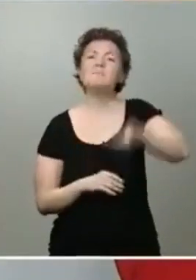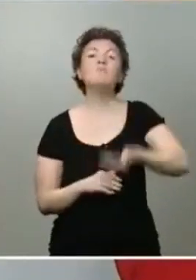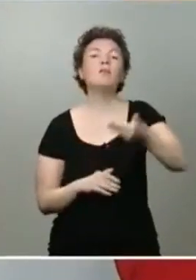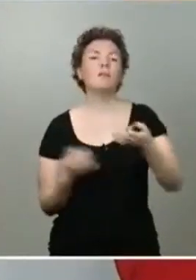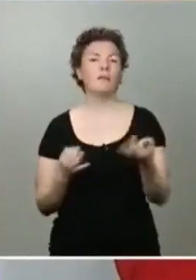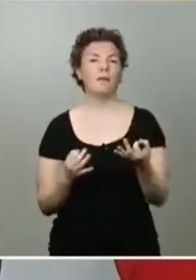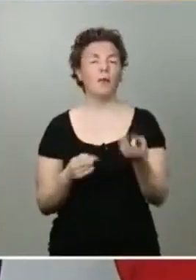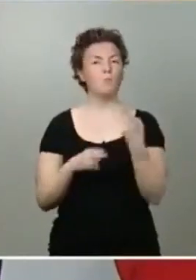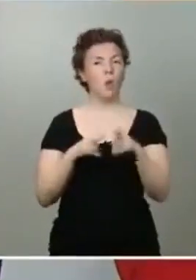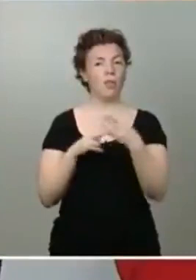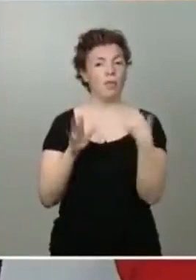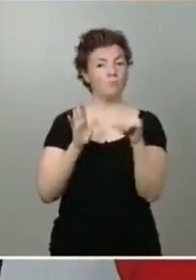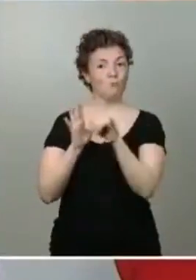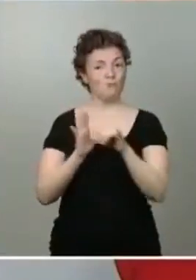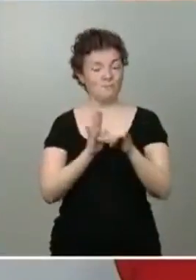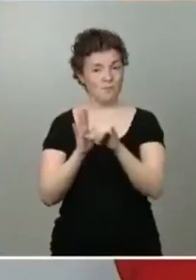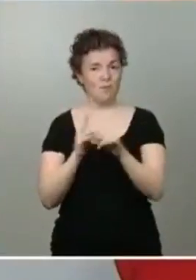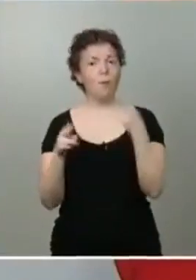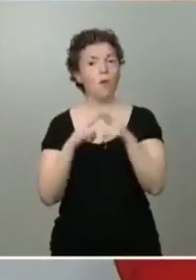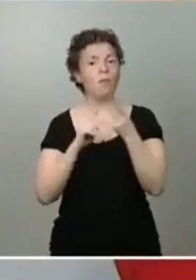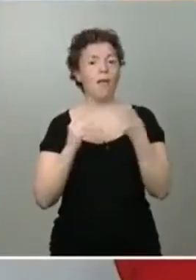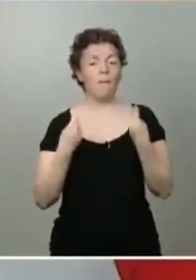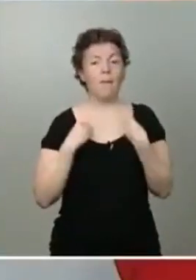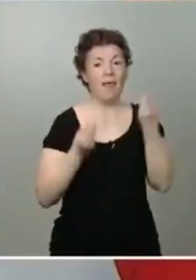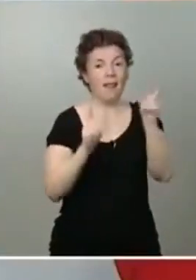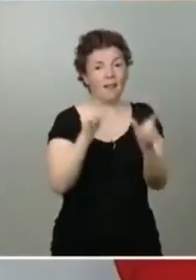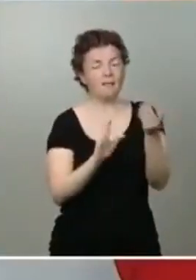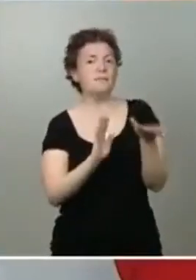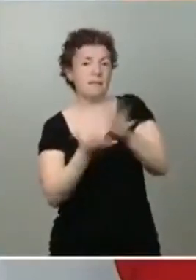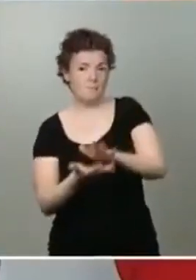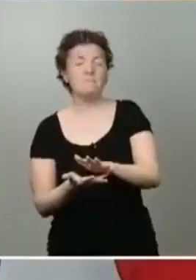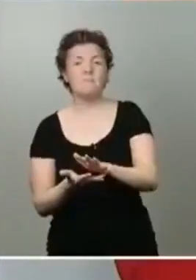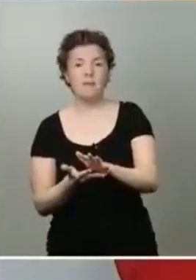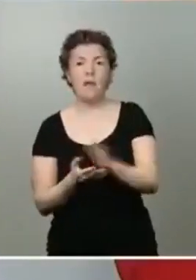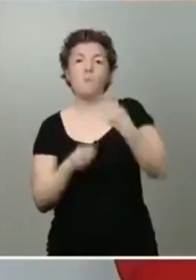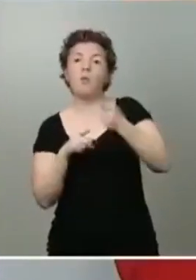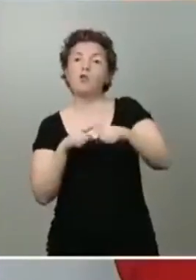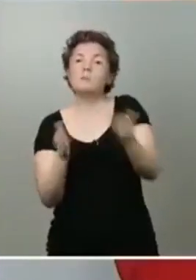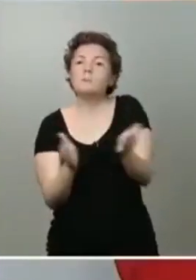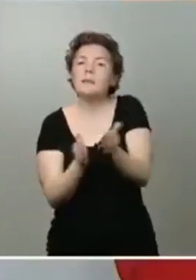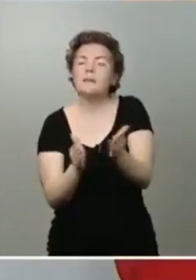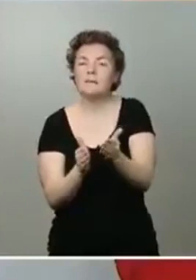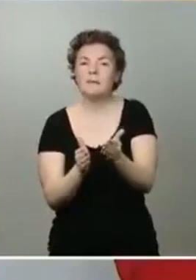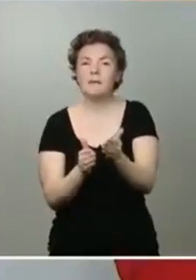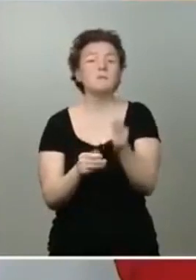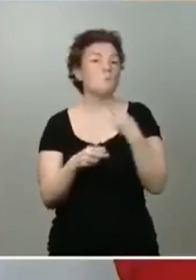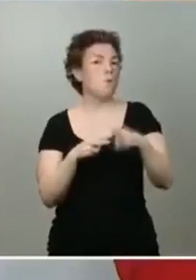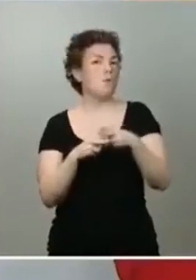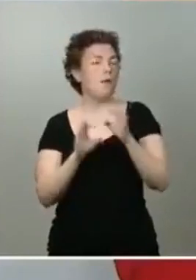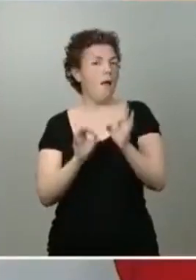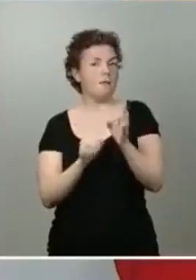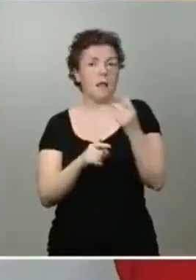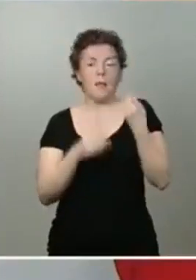política de proximidad, la política que cambia la vida de la gente, la política de las cosas pequeñas, en definitiva, la política de lo cotidiano.